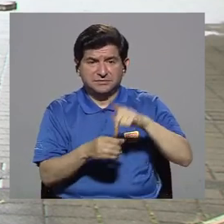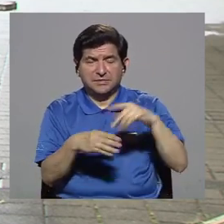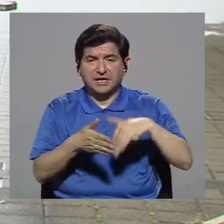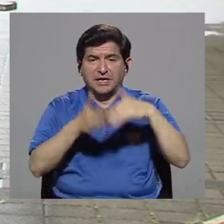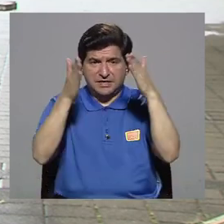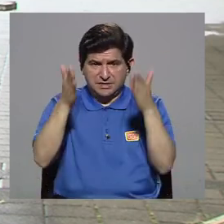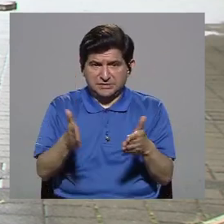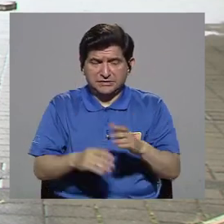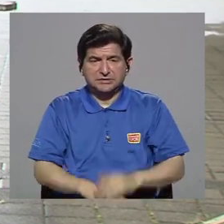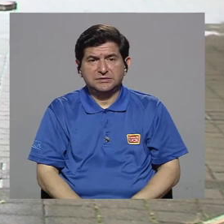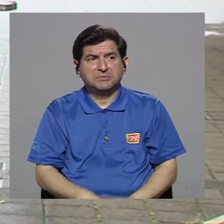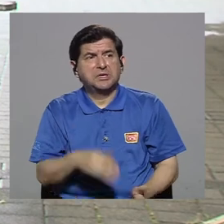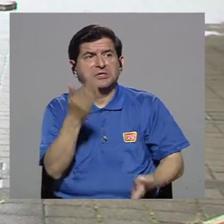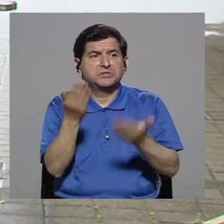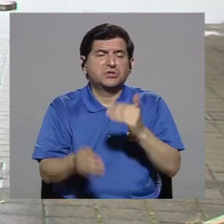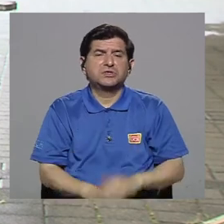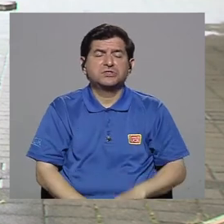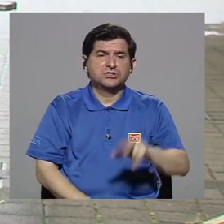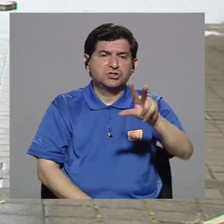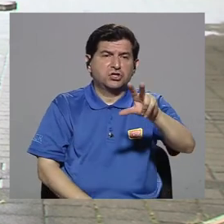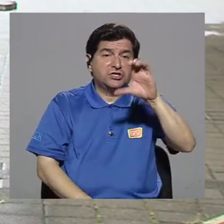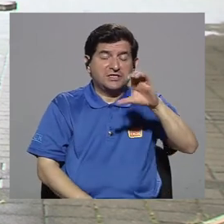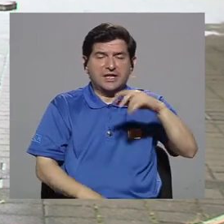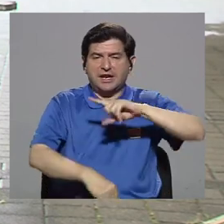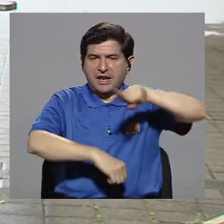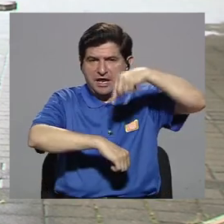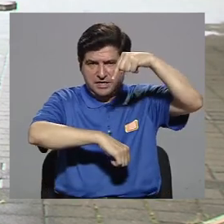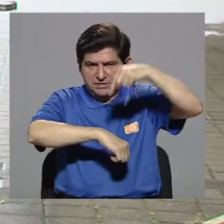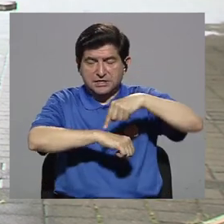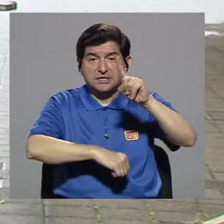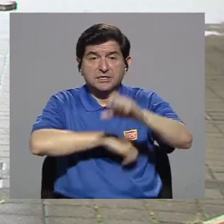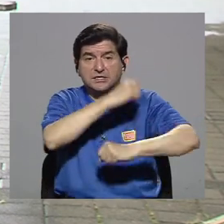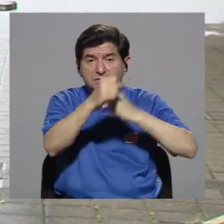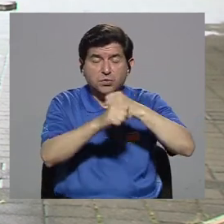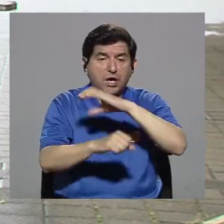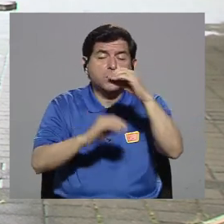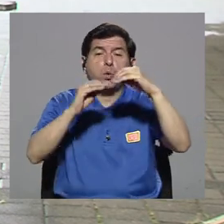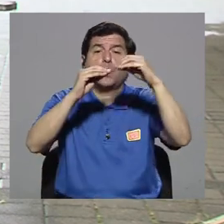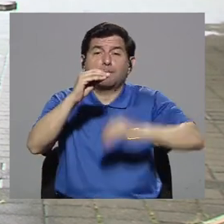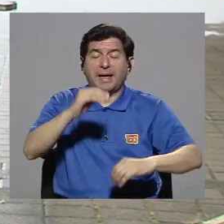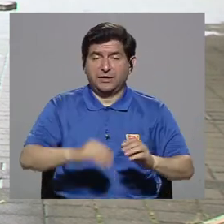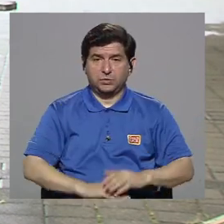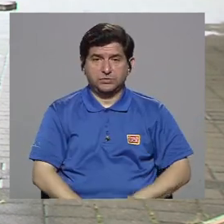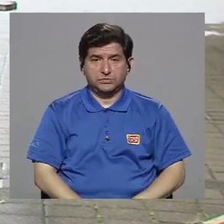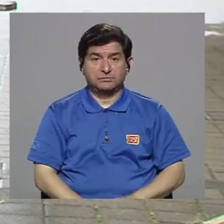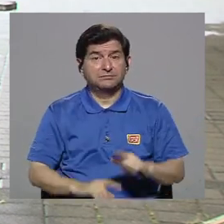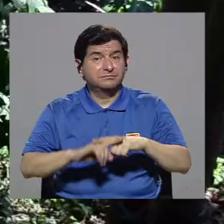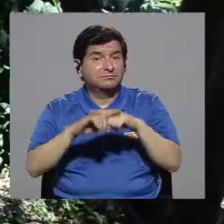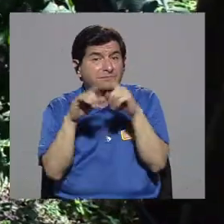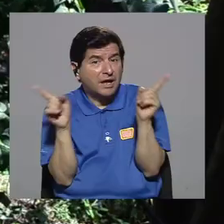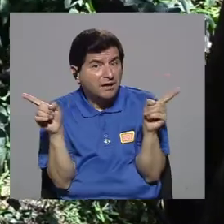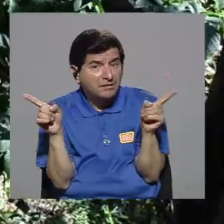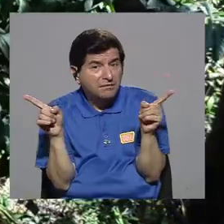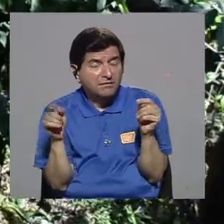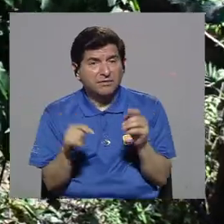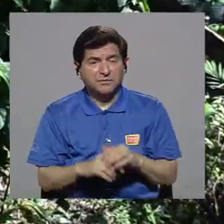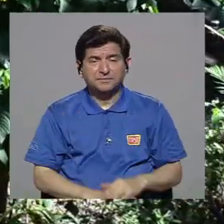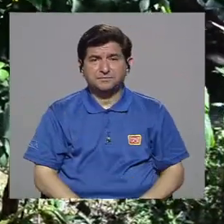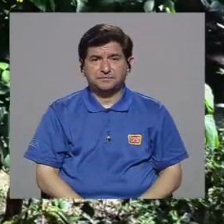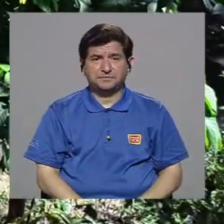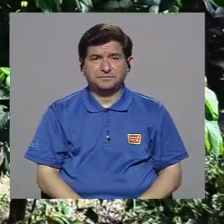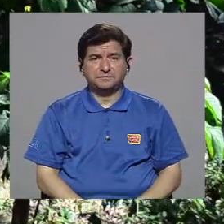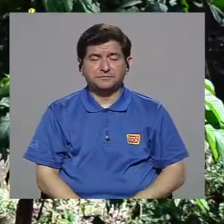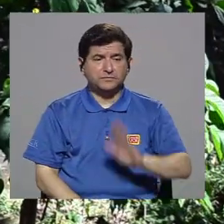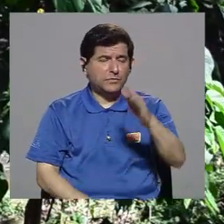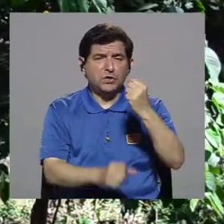dura las 300 horas, que puede ser en un año o menos, pero en realidad su